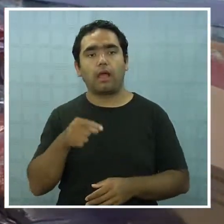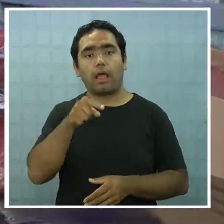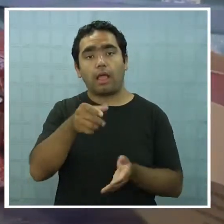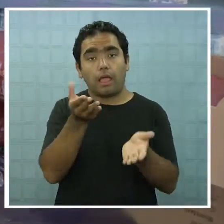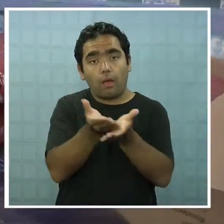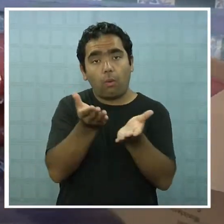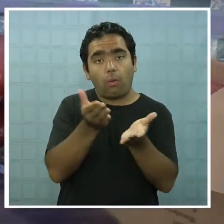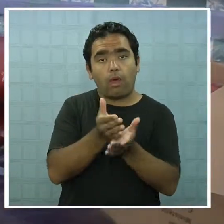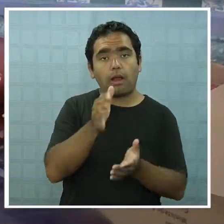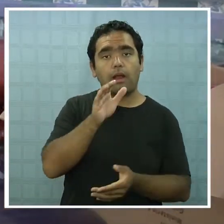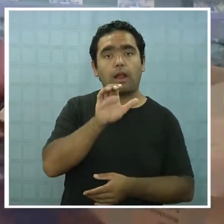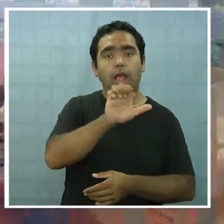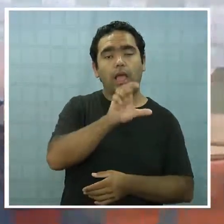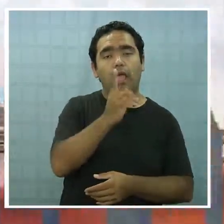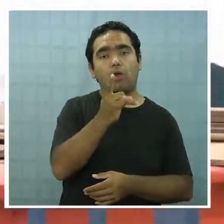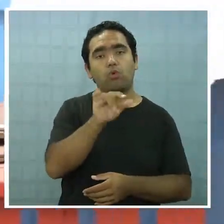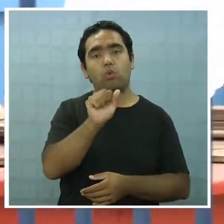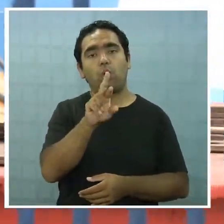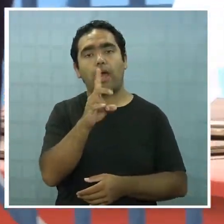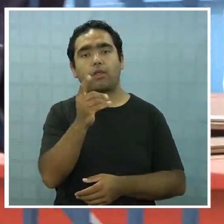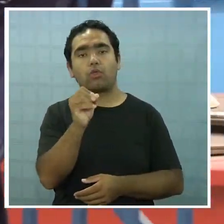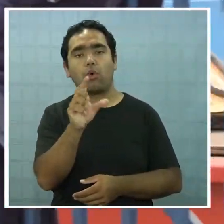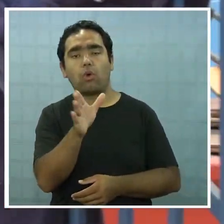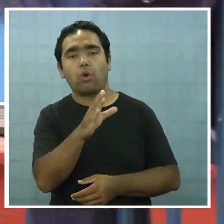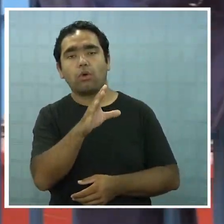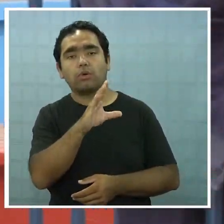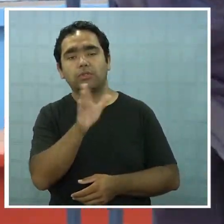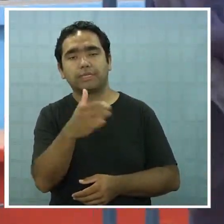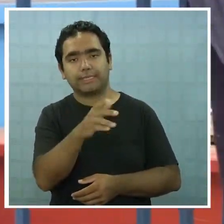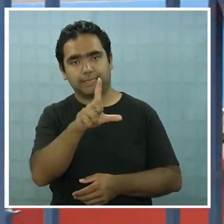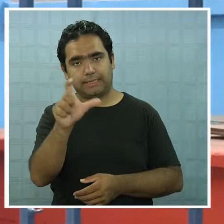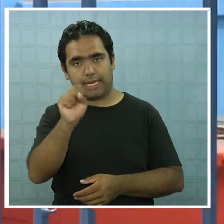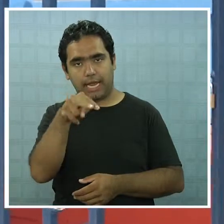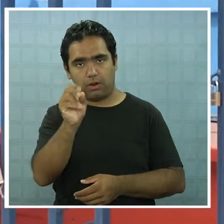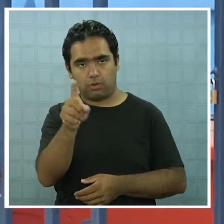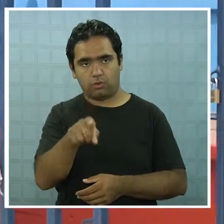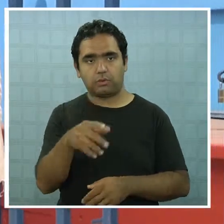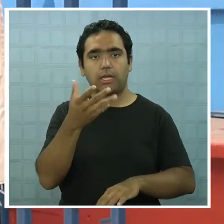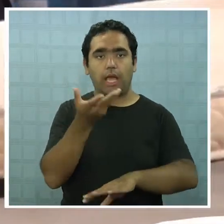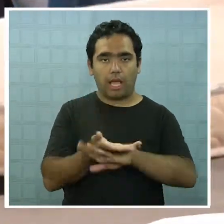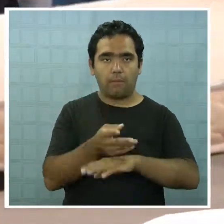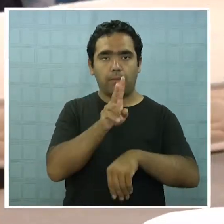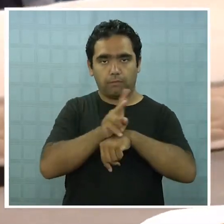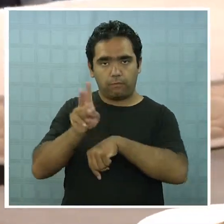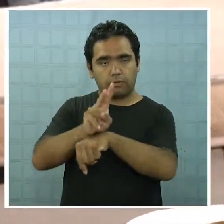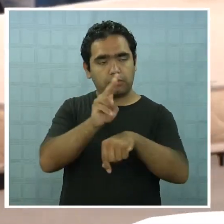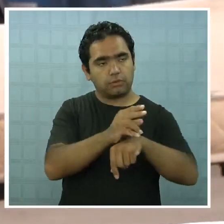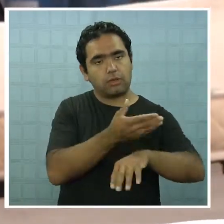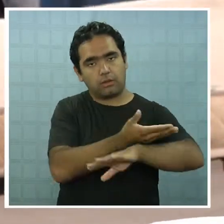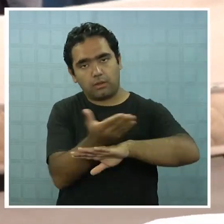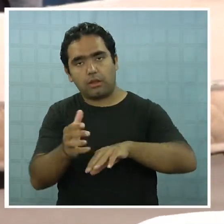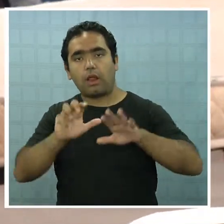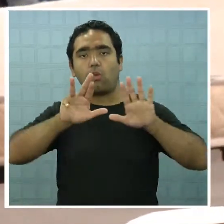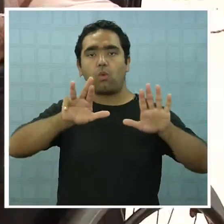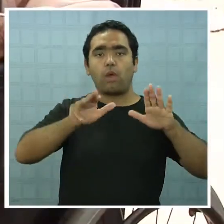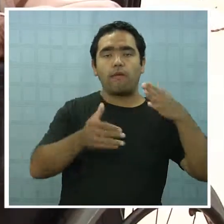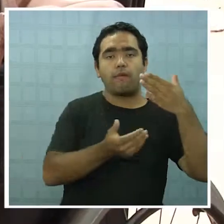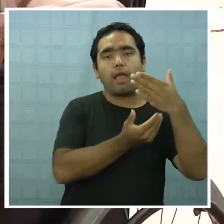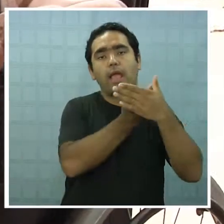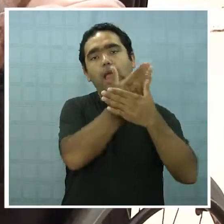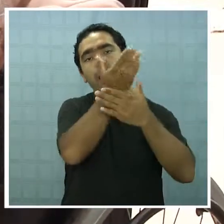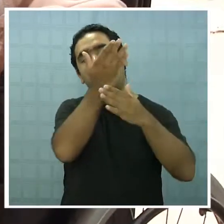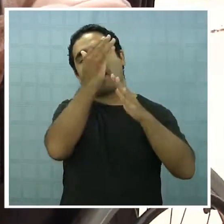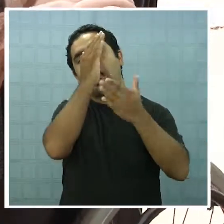Eduardo Llanos es atendido por 15 profesores del plantel, con horario de 9 a 20 horas. Entre tanto, las